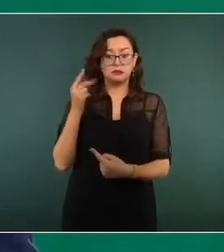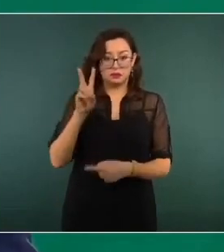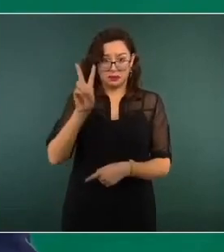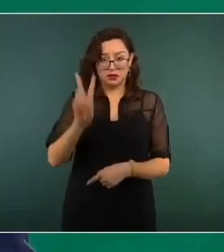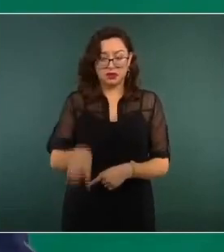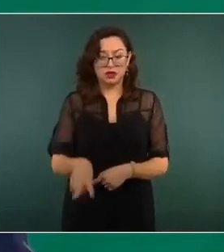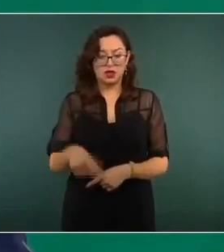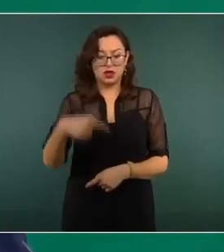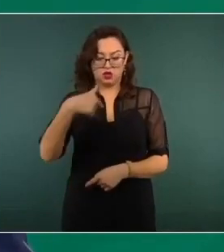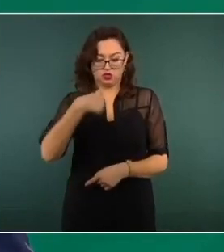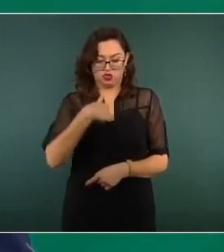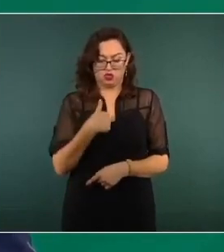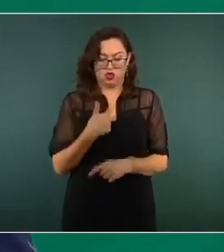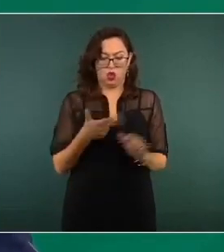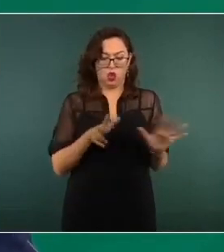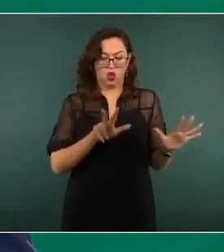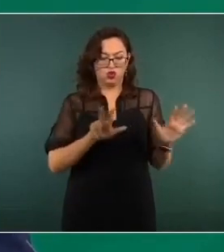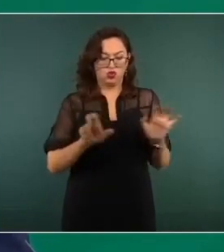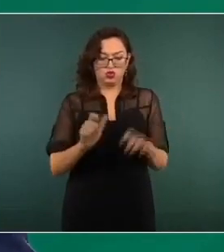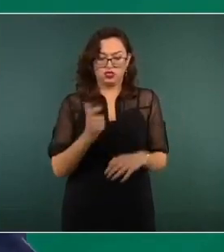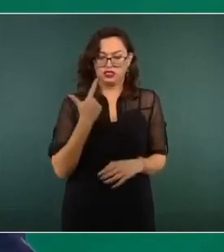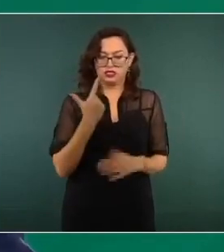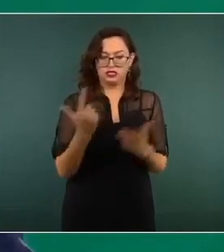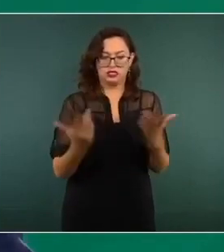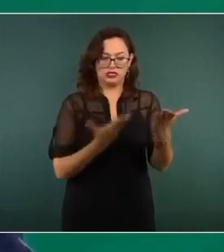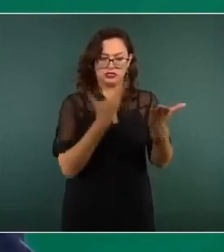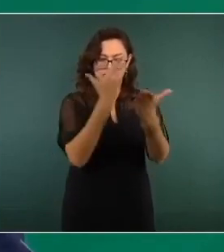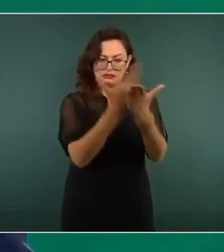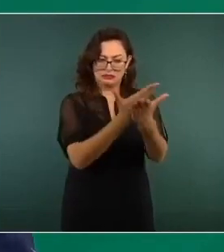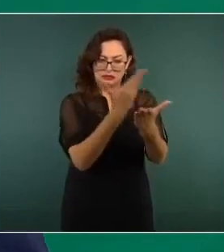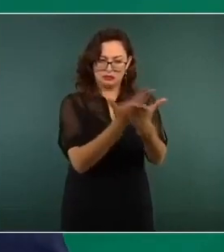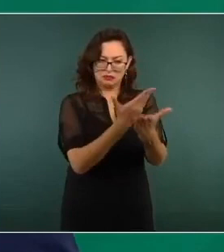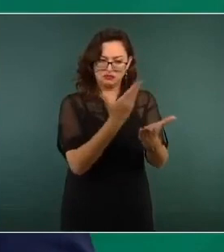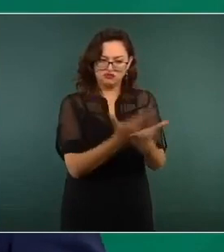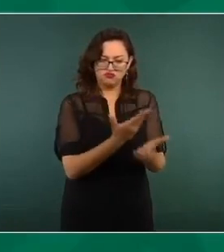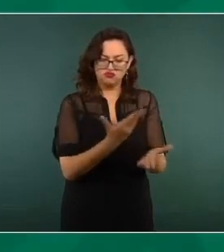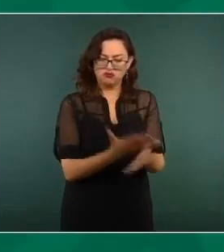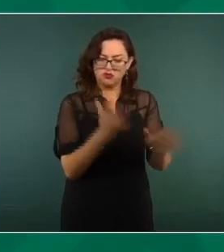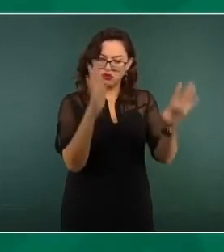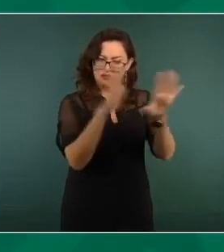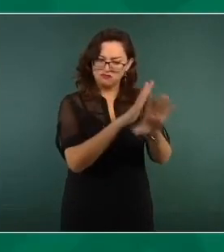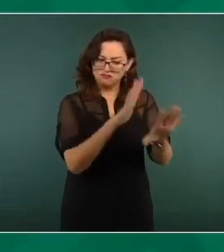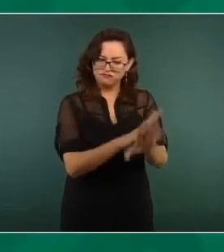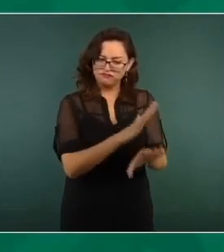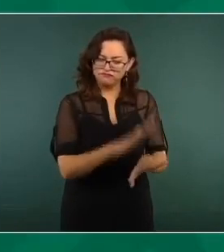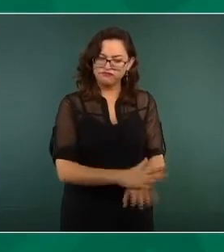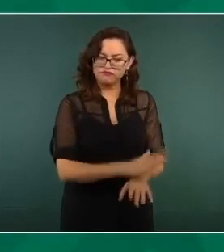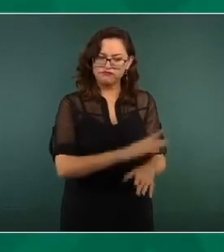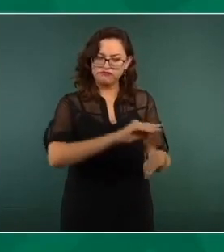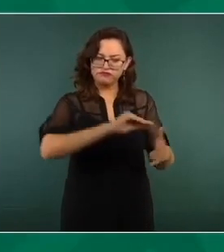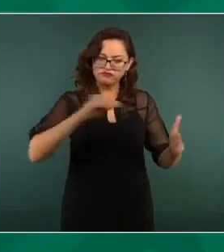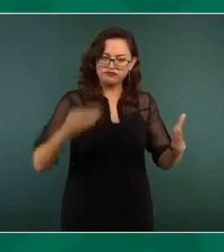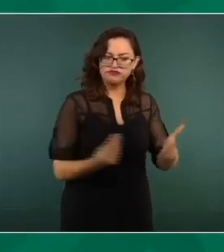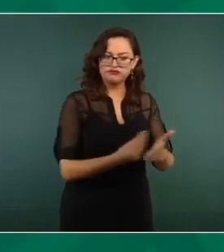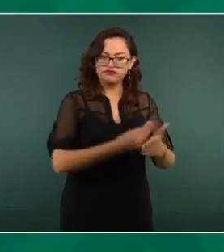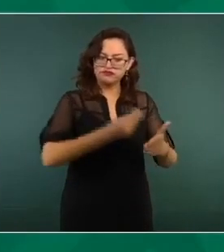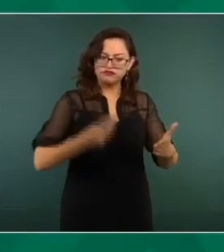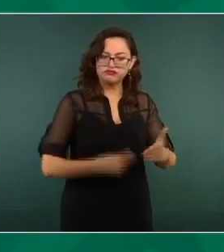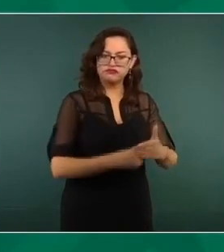reservas y modificaciones a la reforma de aquel gobierno.